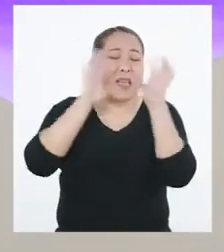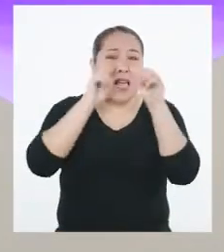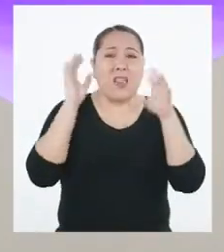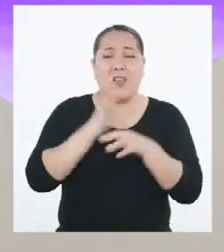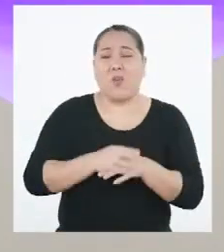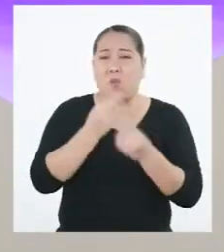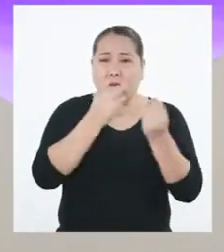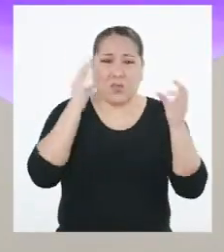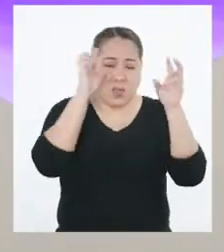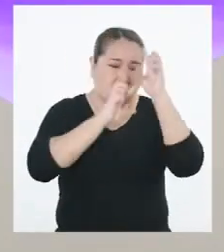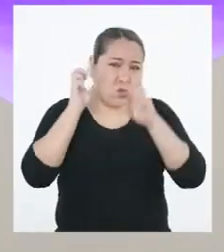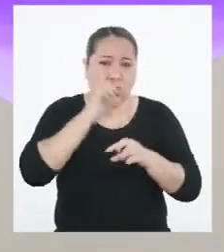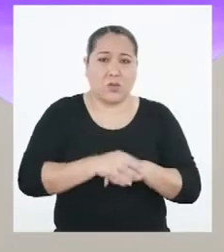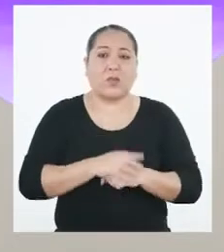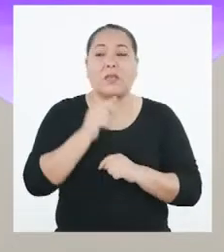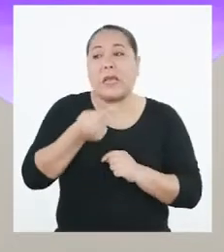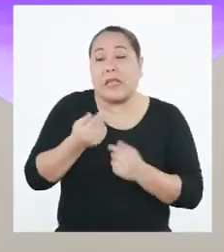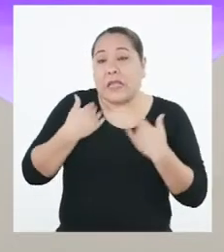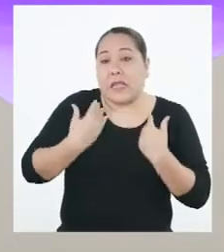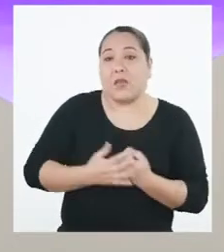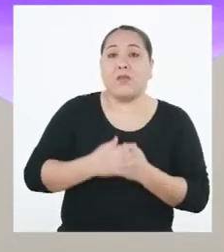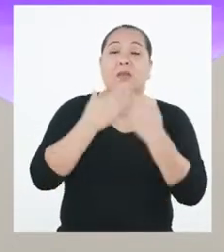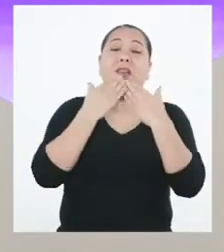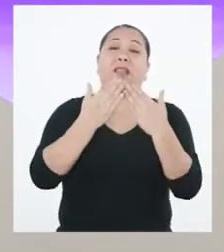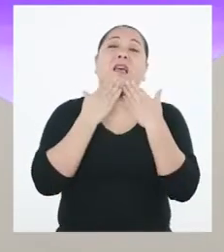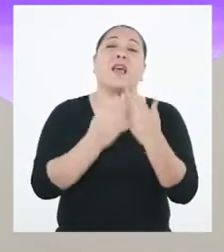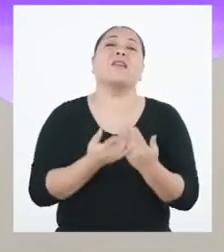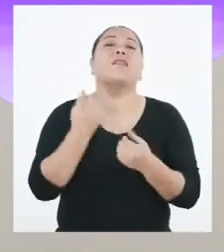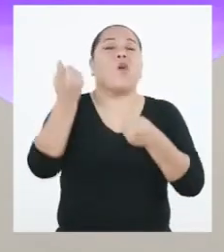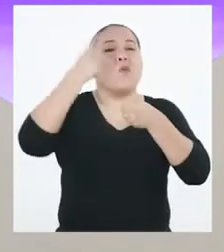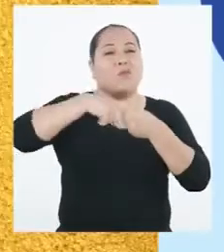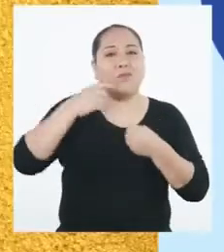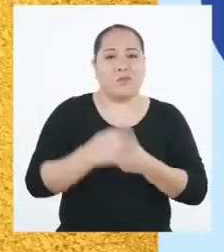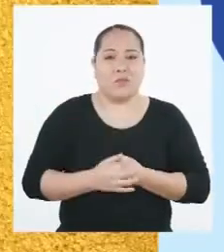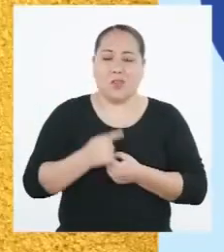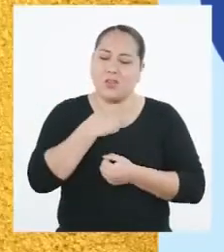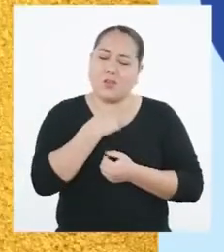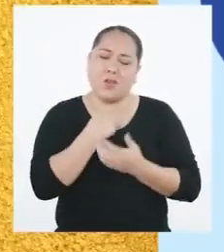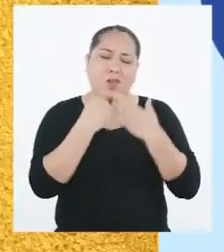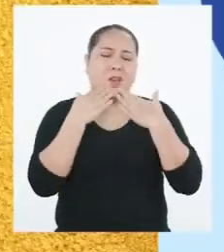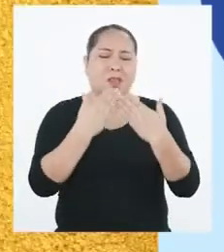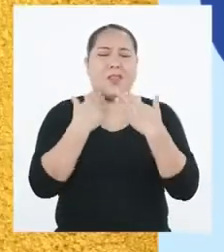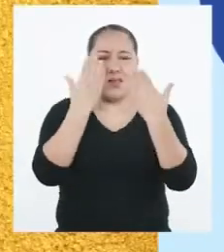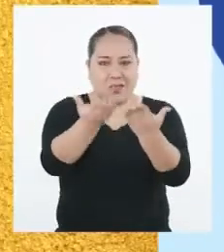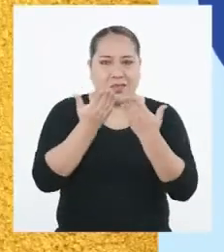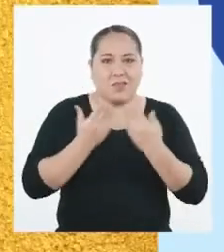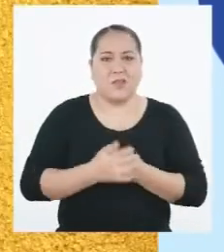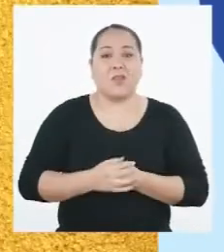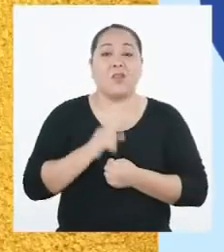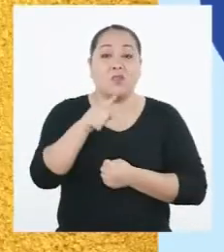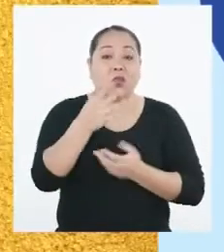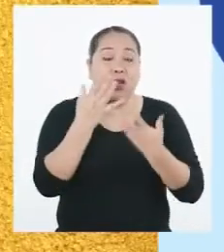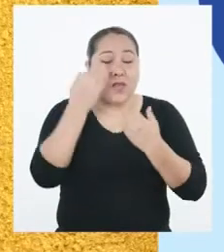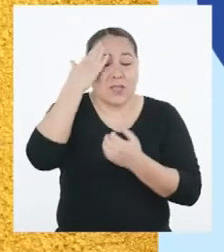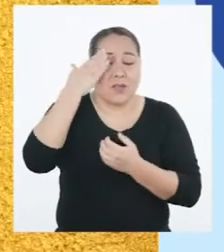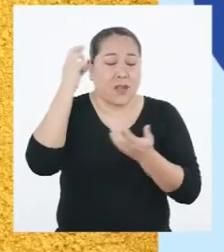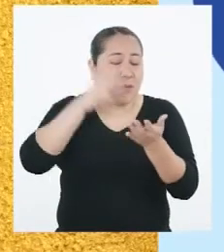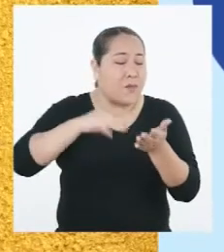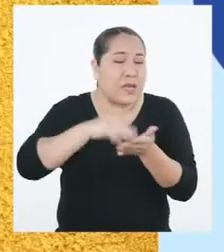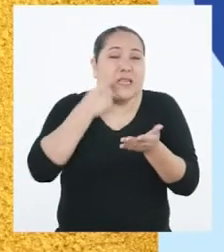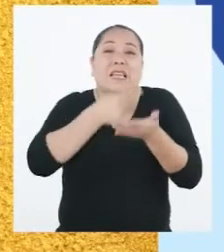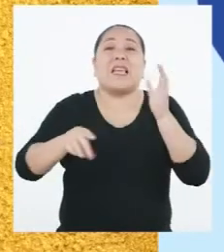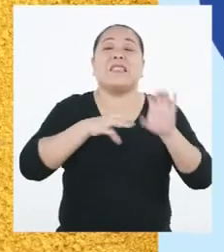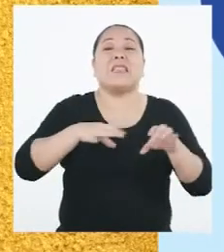bastantes interrogantes que todavía nos quedaban. Le agradecemos mucho su presencia. Y yo les agradezco su invitación. Si quieren saber más las